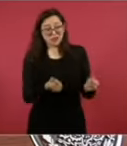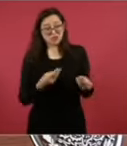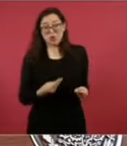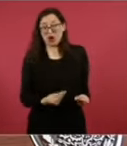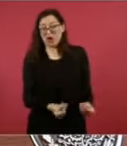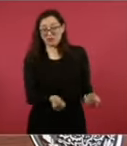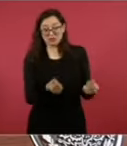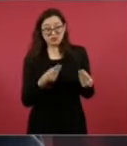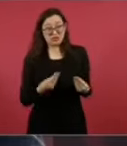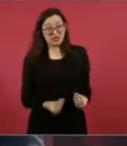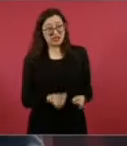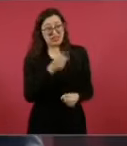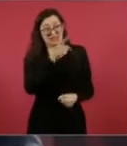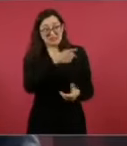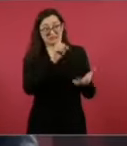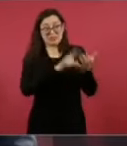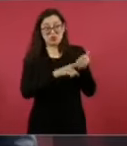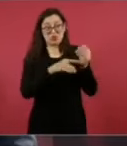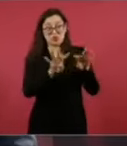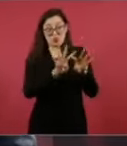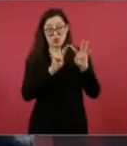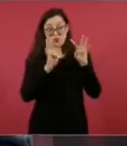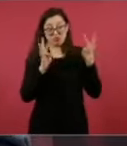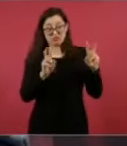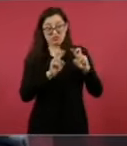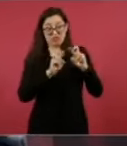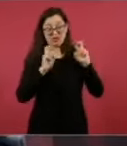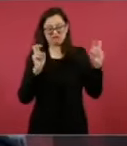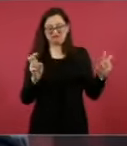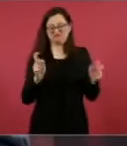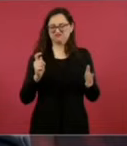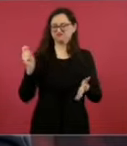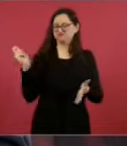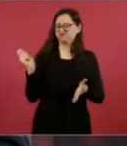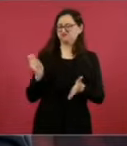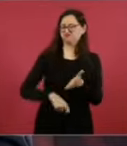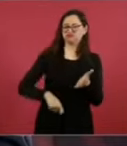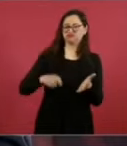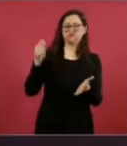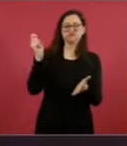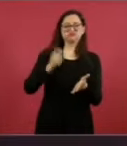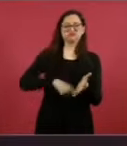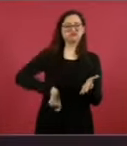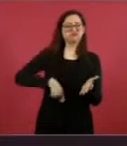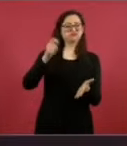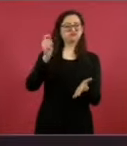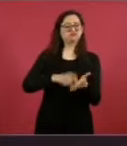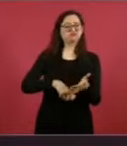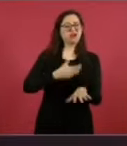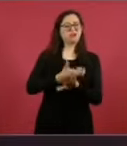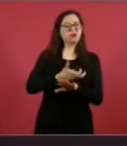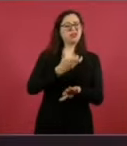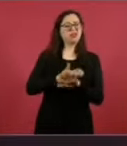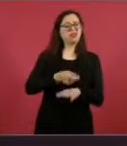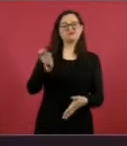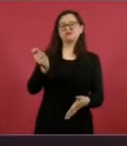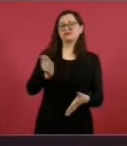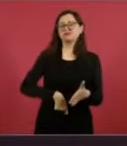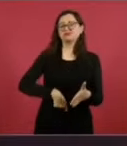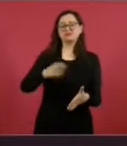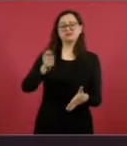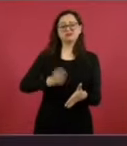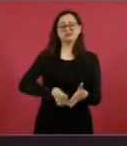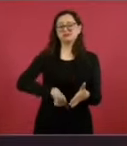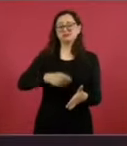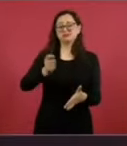Los consejeros de ese instituto tienen tarjeta American Express y está demostrado que van